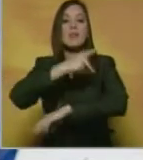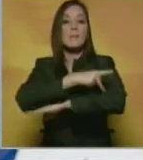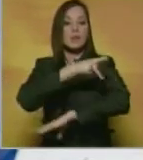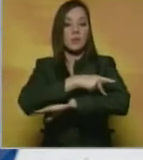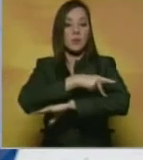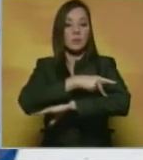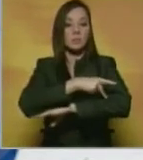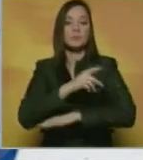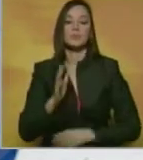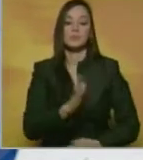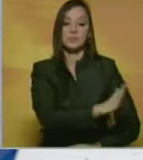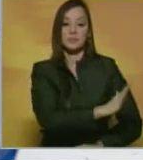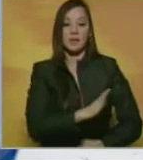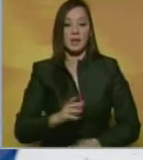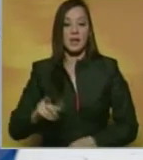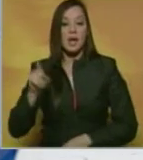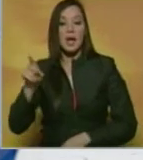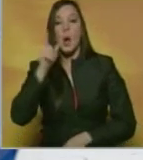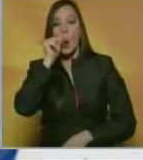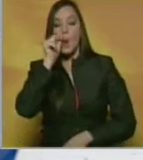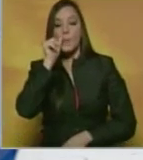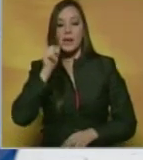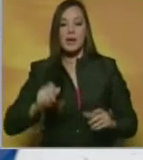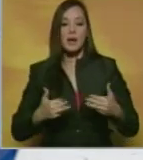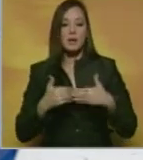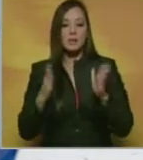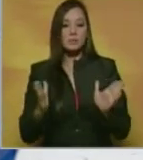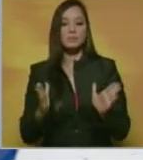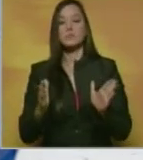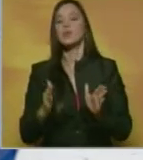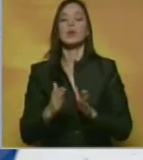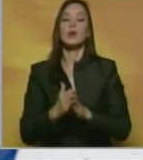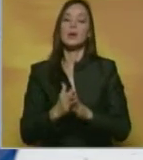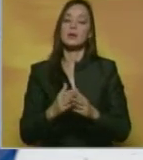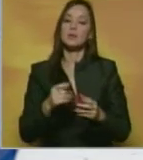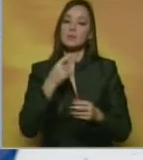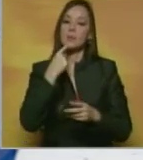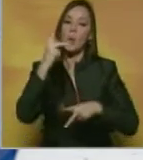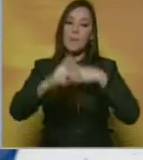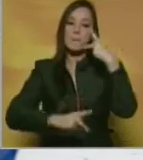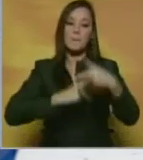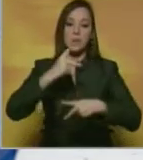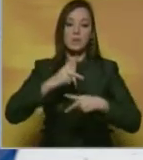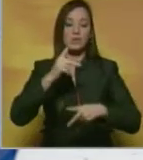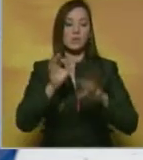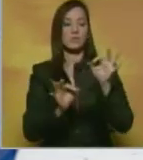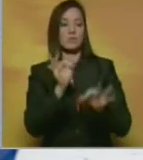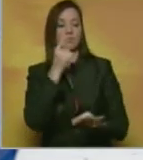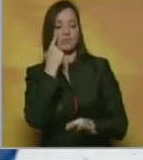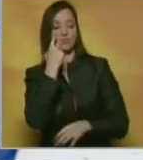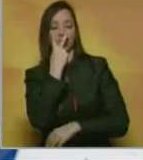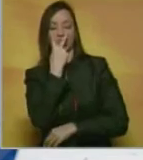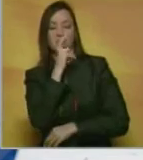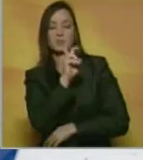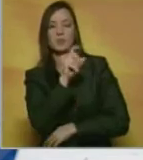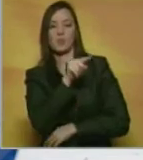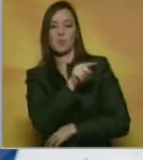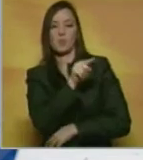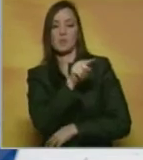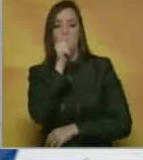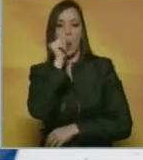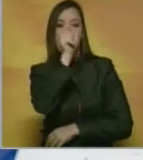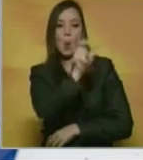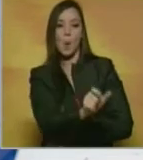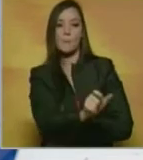la Confederación Helvética abrió un proceso penal contra el presidente de la FIFA, Joseph Blatter, por sospechas de cuestión y gestión